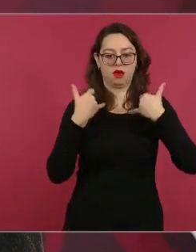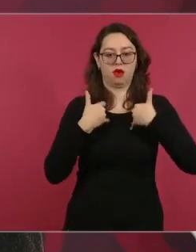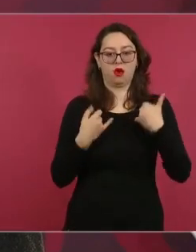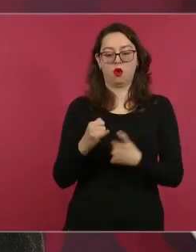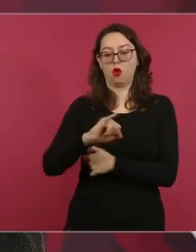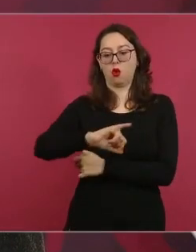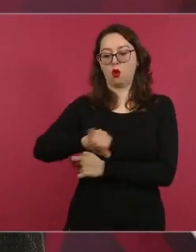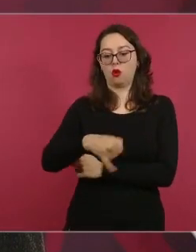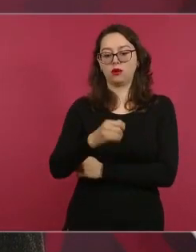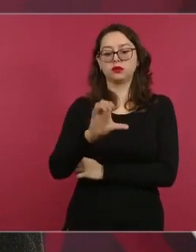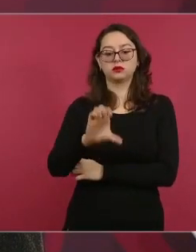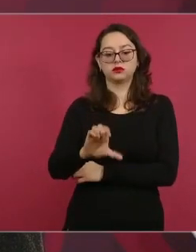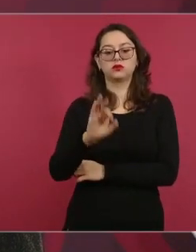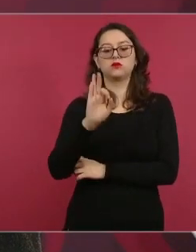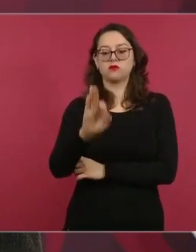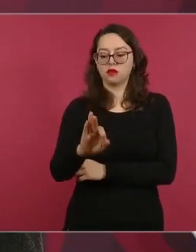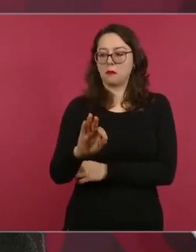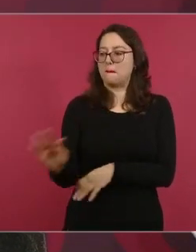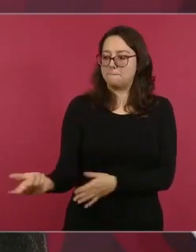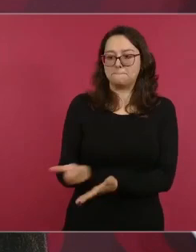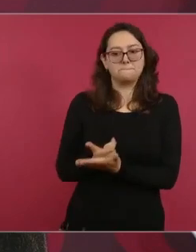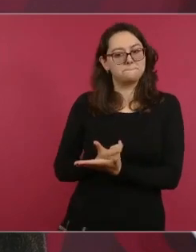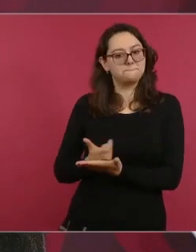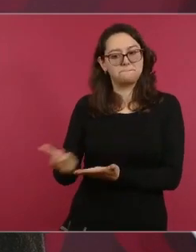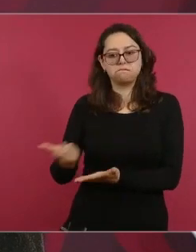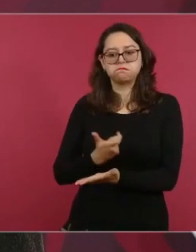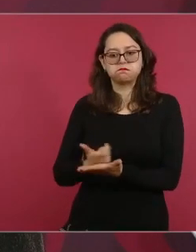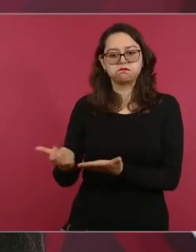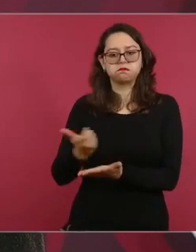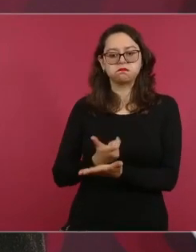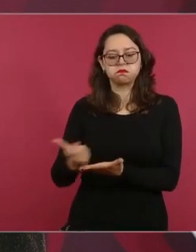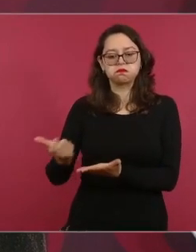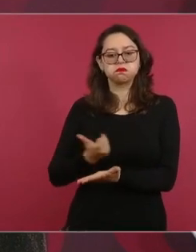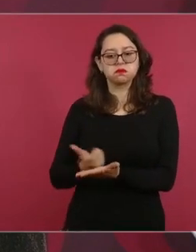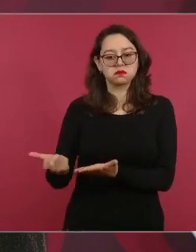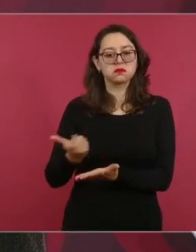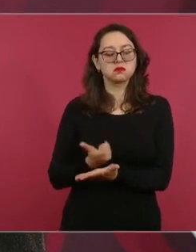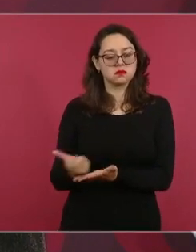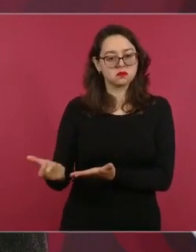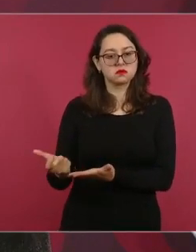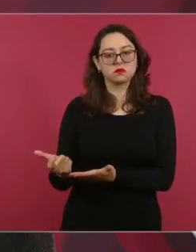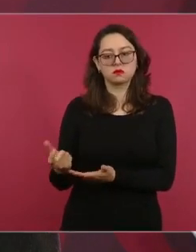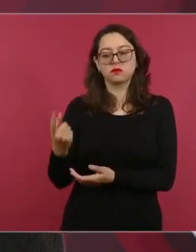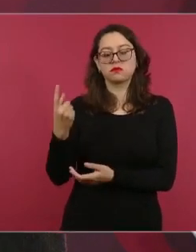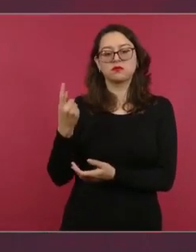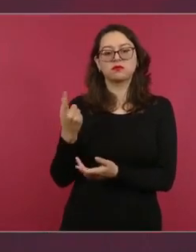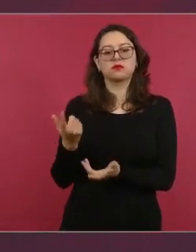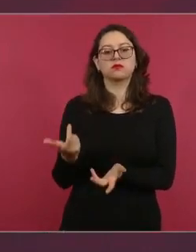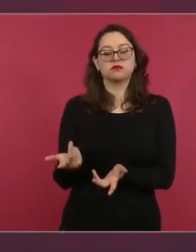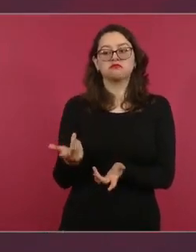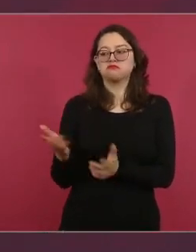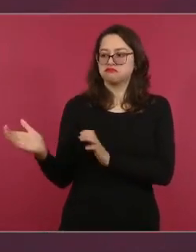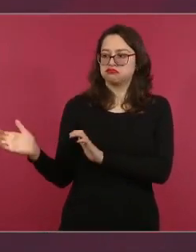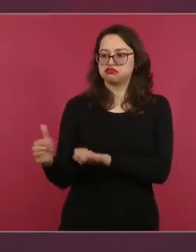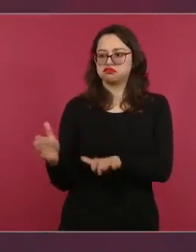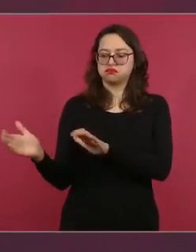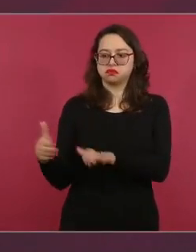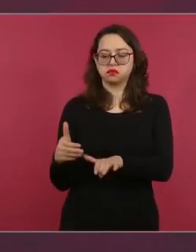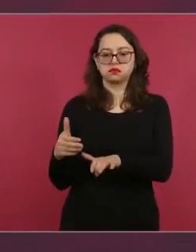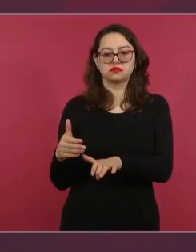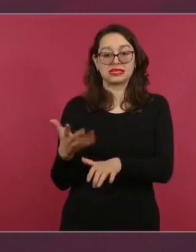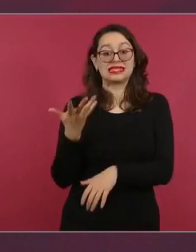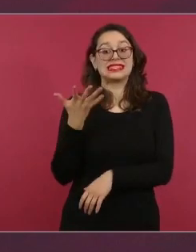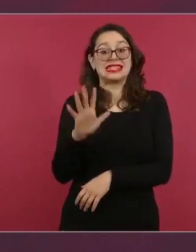contratar del programa Jóvenes Construyendo el